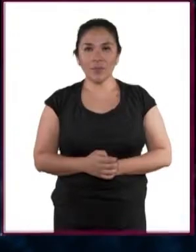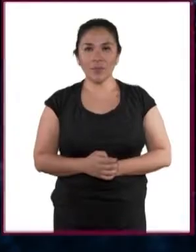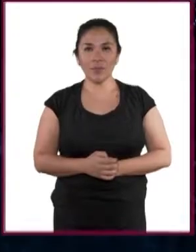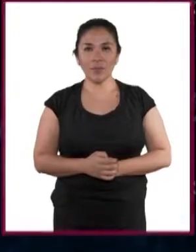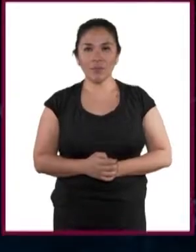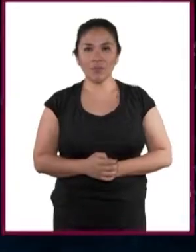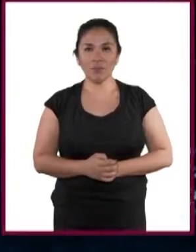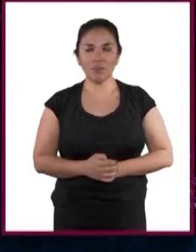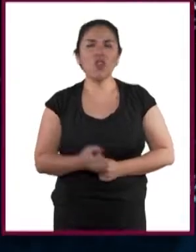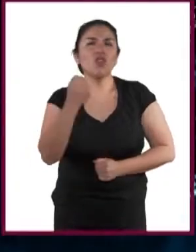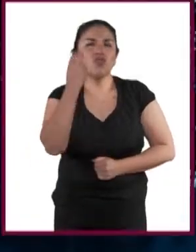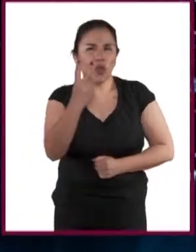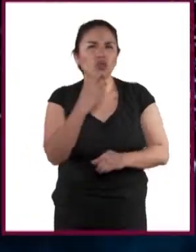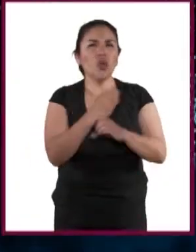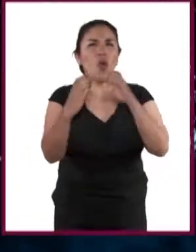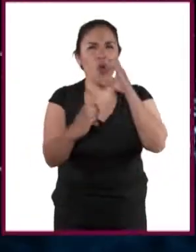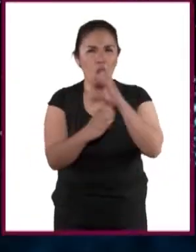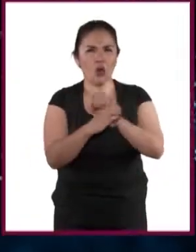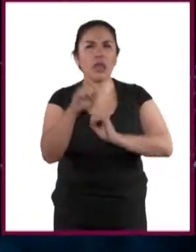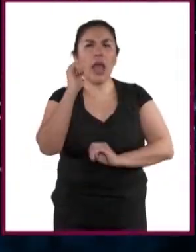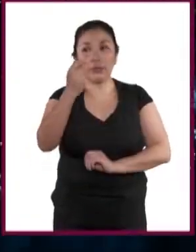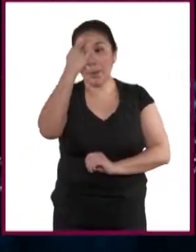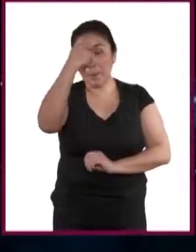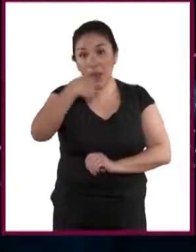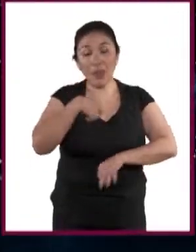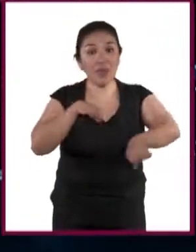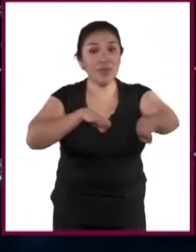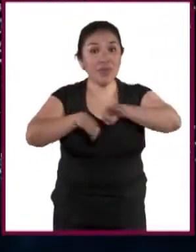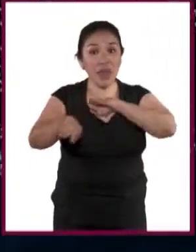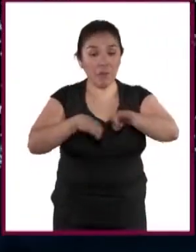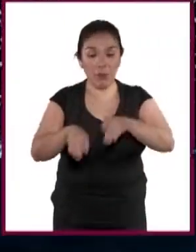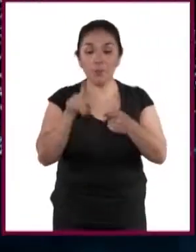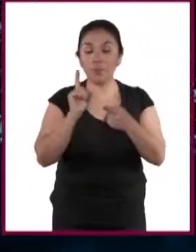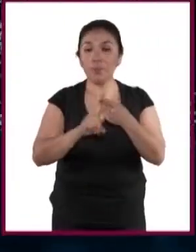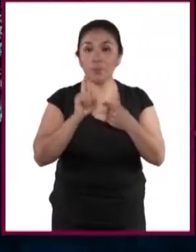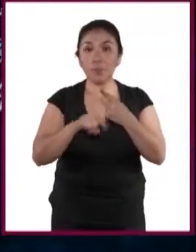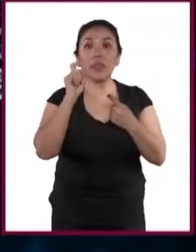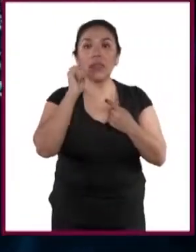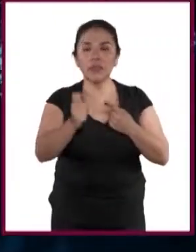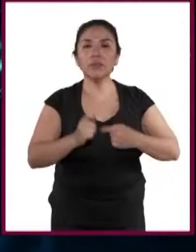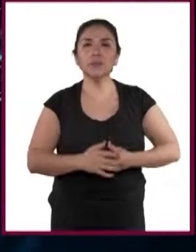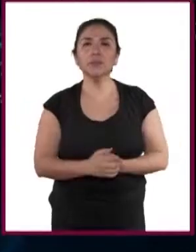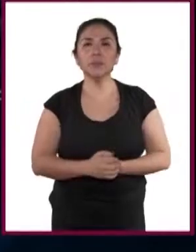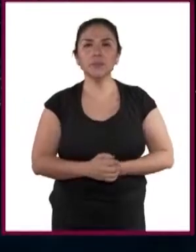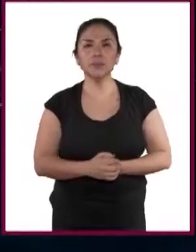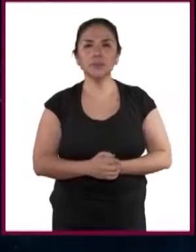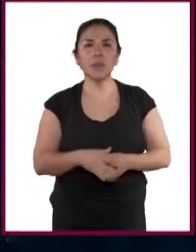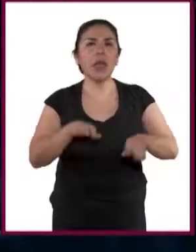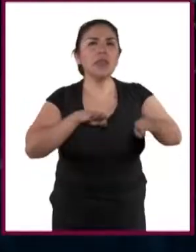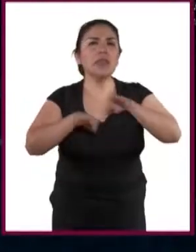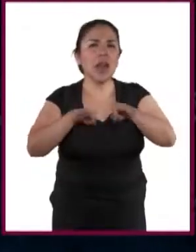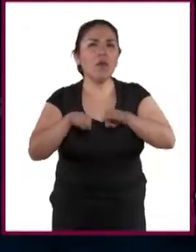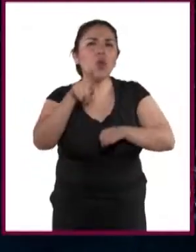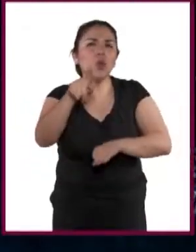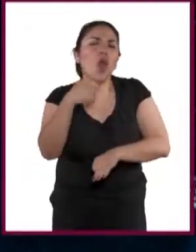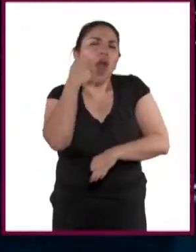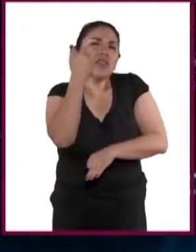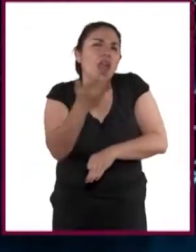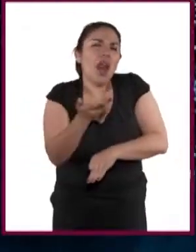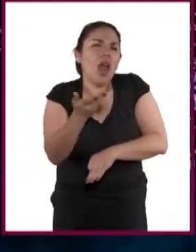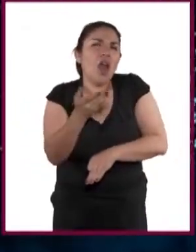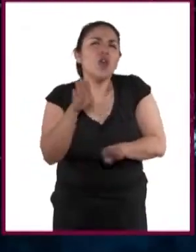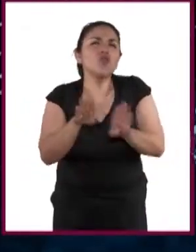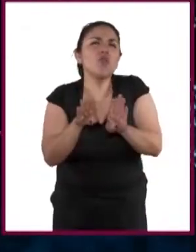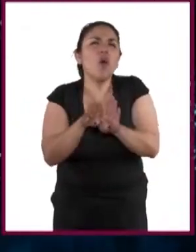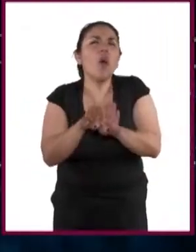Tengo dos conceptos de lo que para mí es el trabajo. En el primero es el trabajo por vocación. En este caso